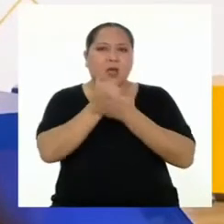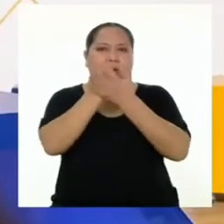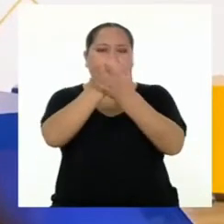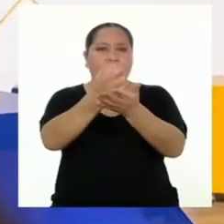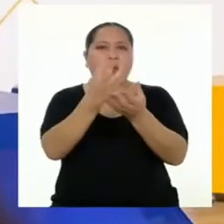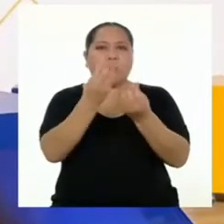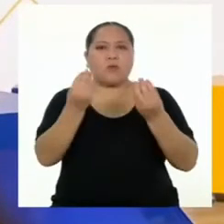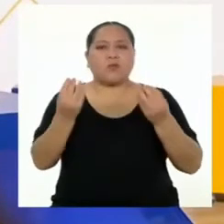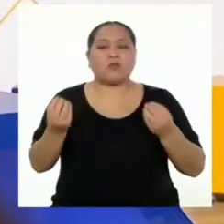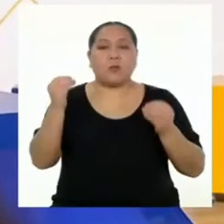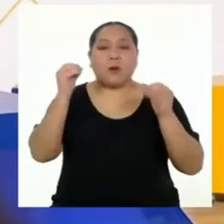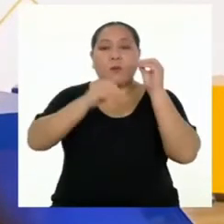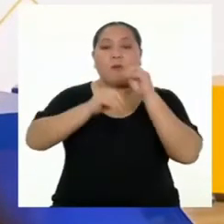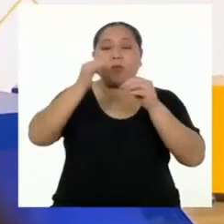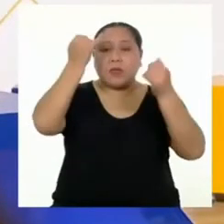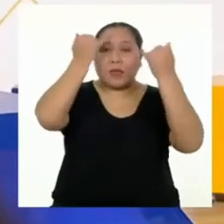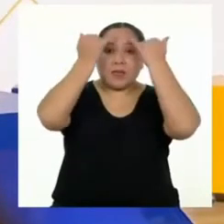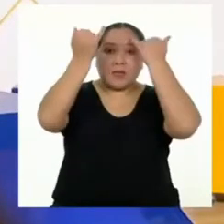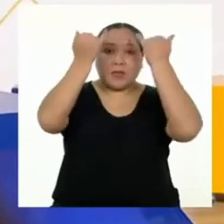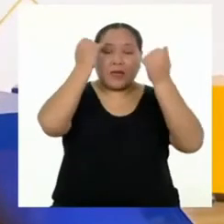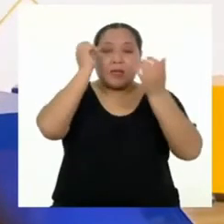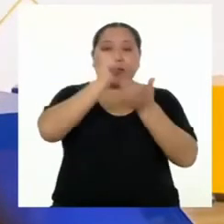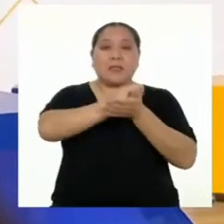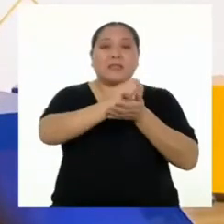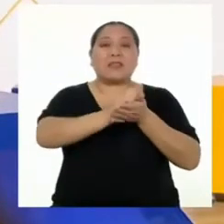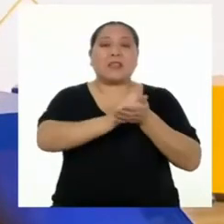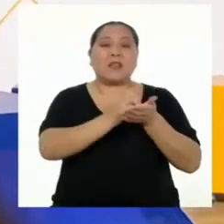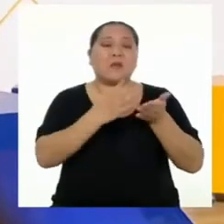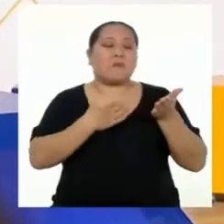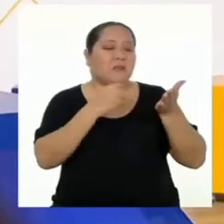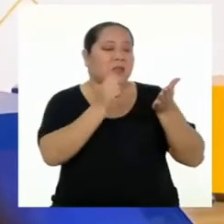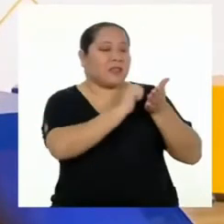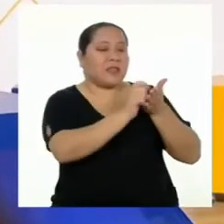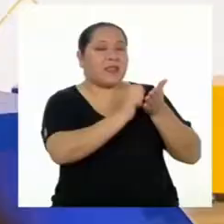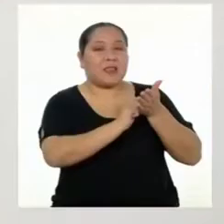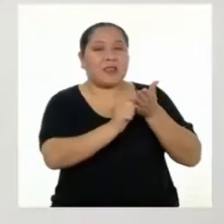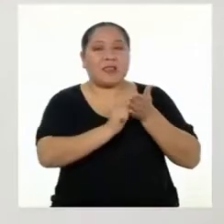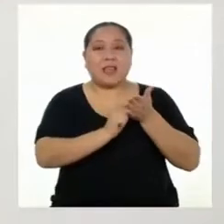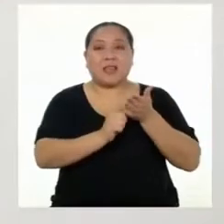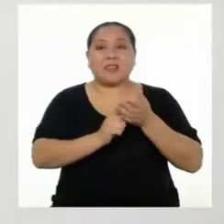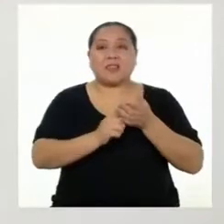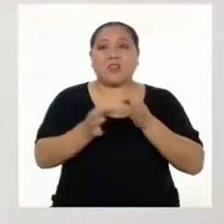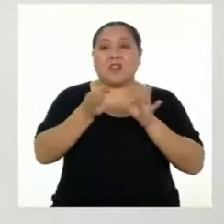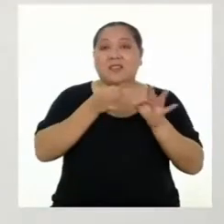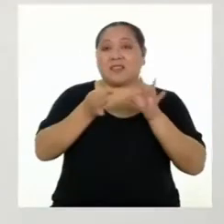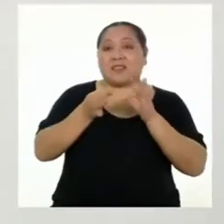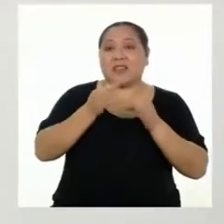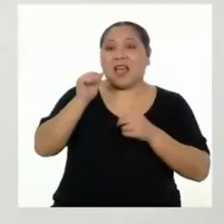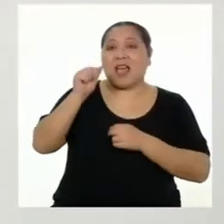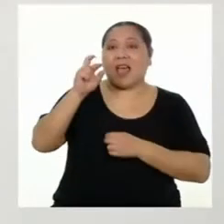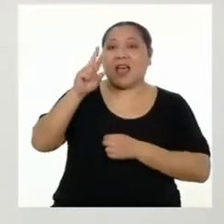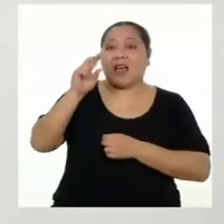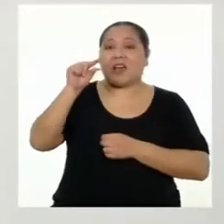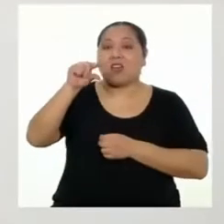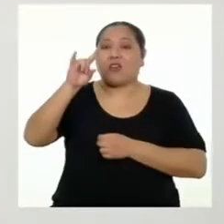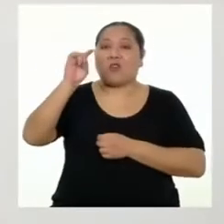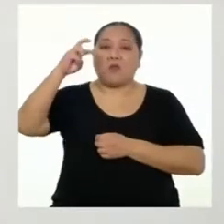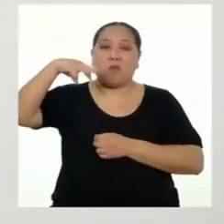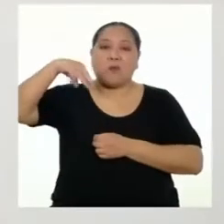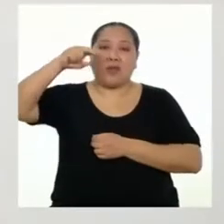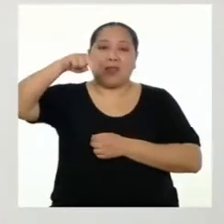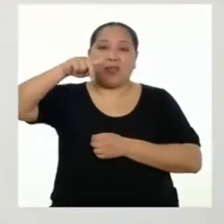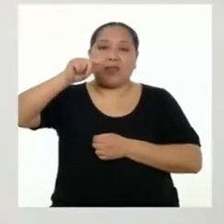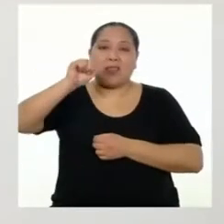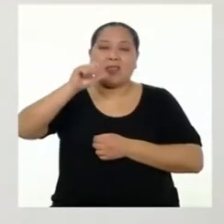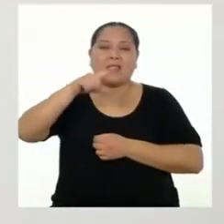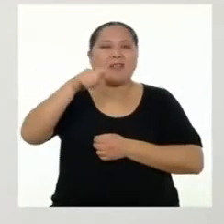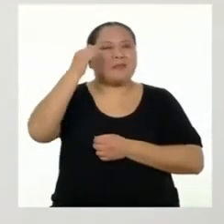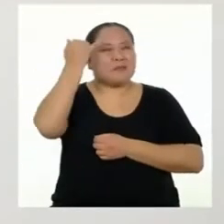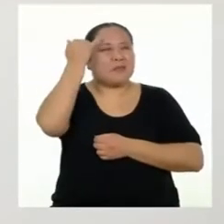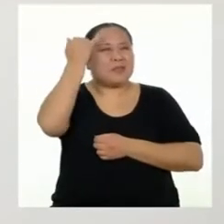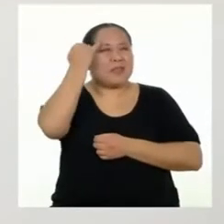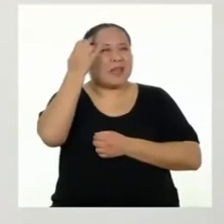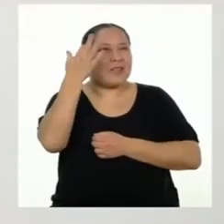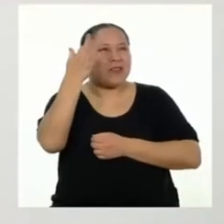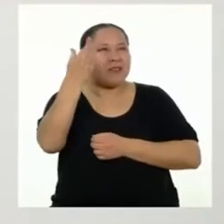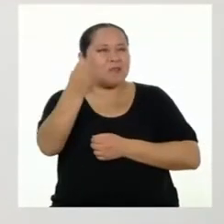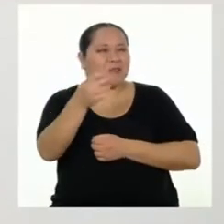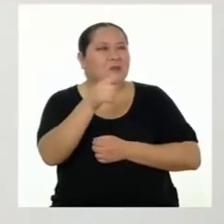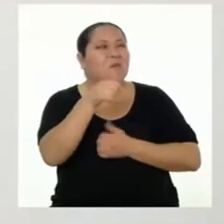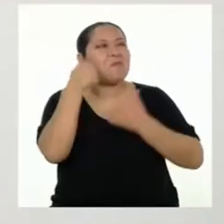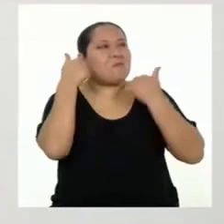para generar ideas y escribir mi texto argumentativo. ¡Muy bien! Vamos haciendo predicciones.